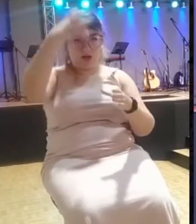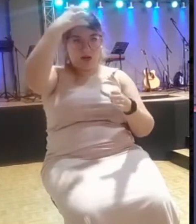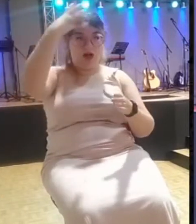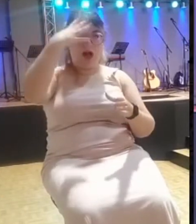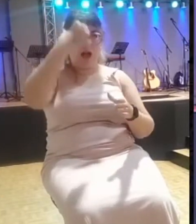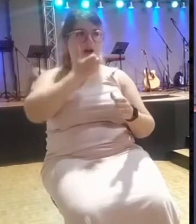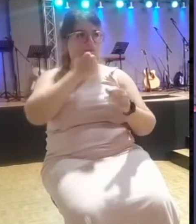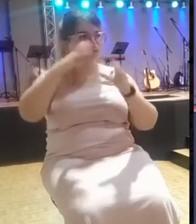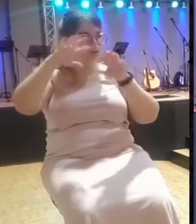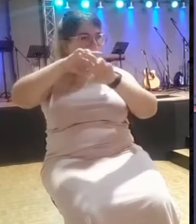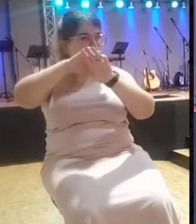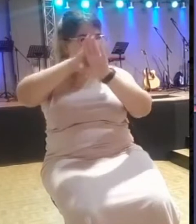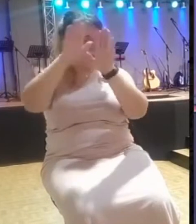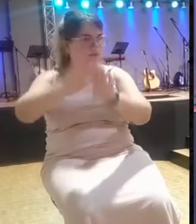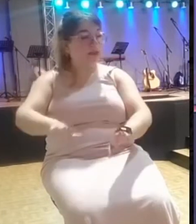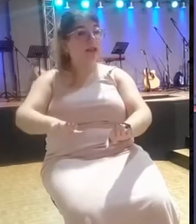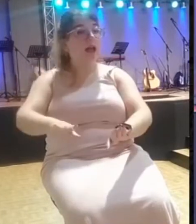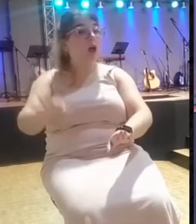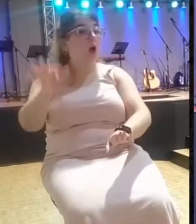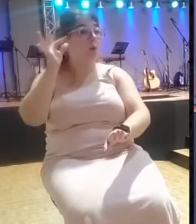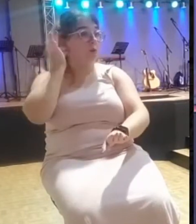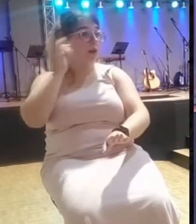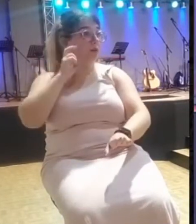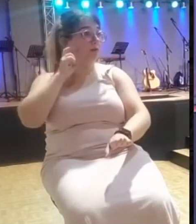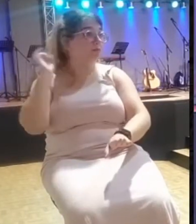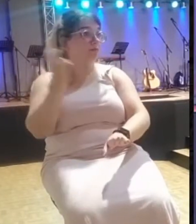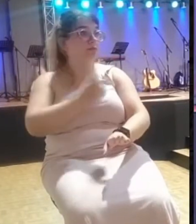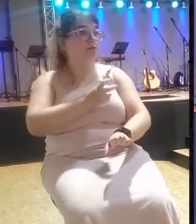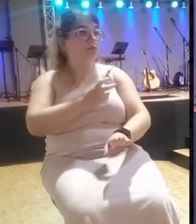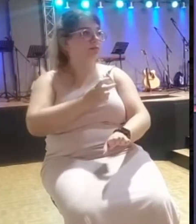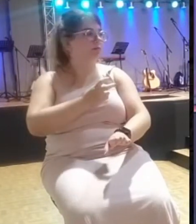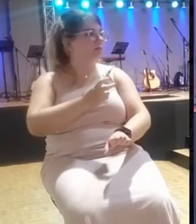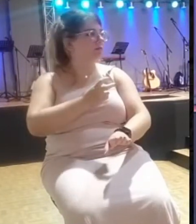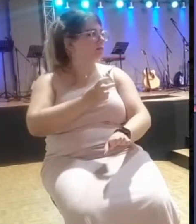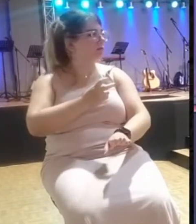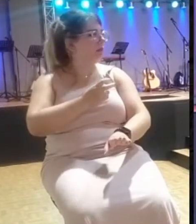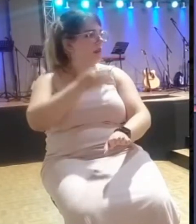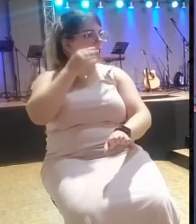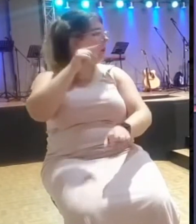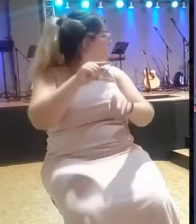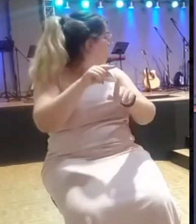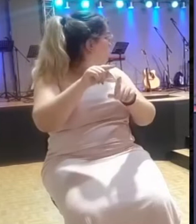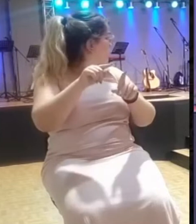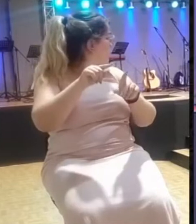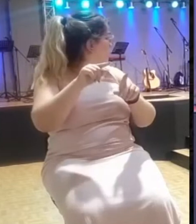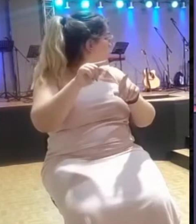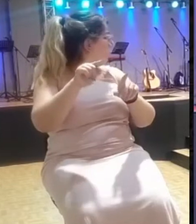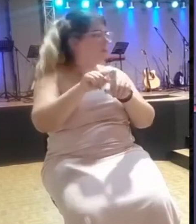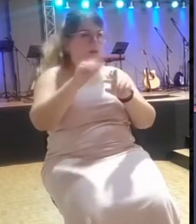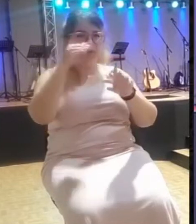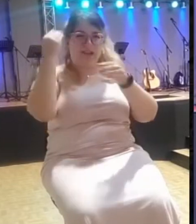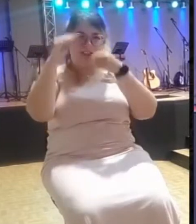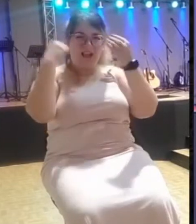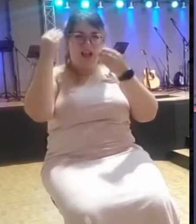pintó con, ¿cómo dice la Biblia? Con antimonio, algo así. Bueno, esa palabra